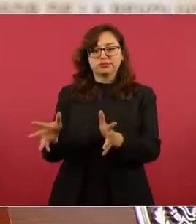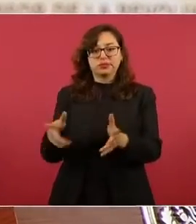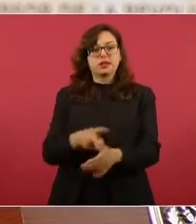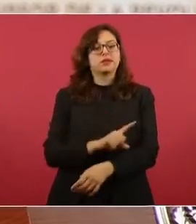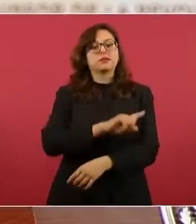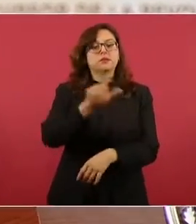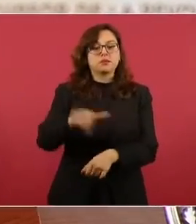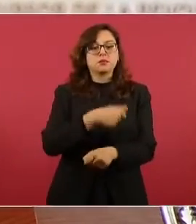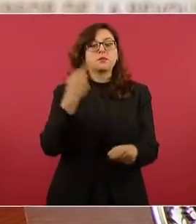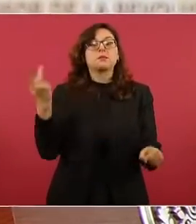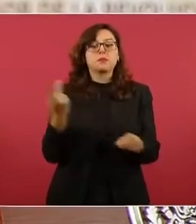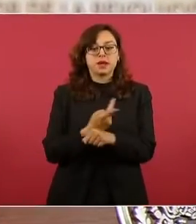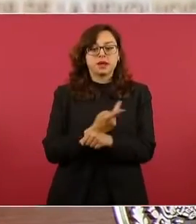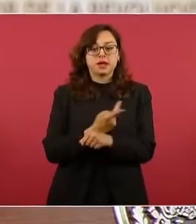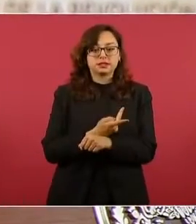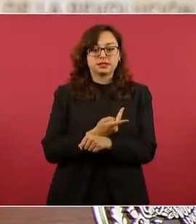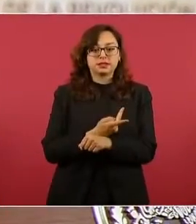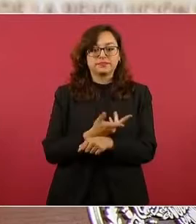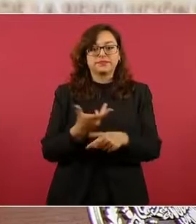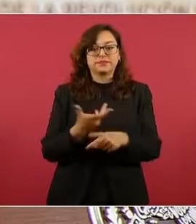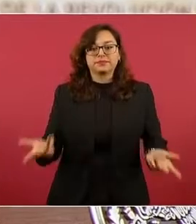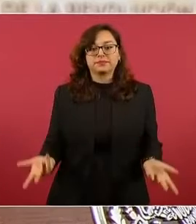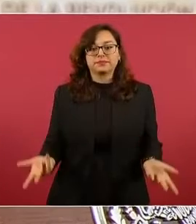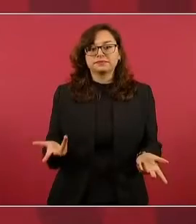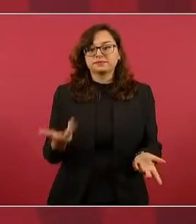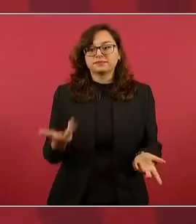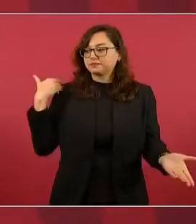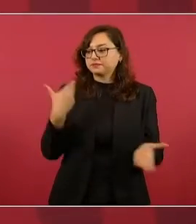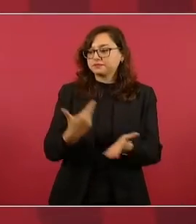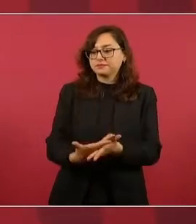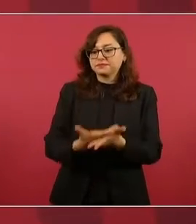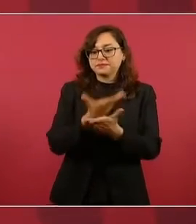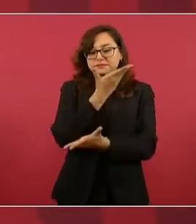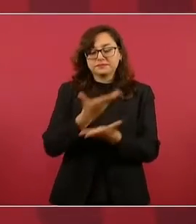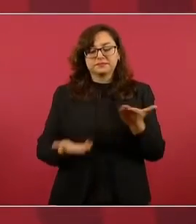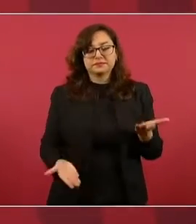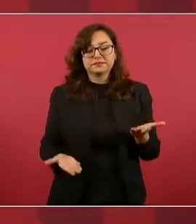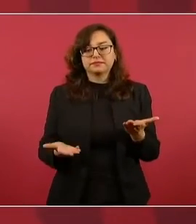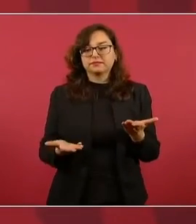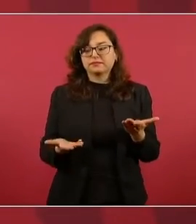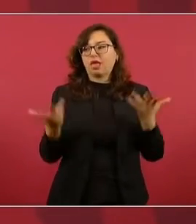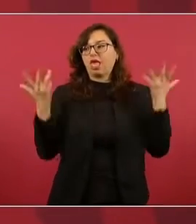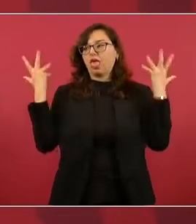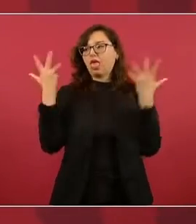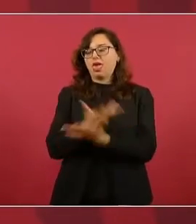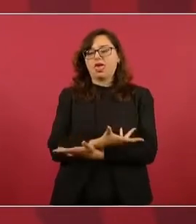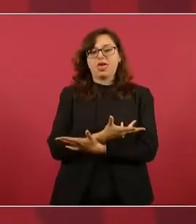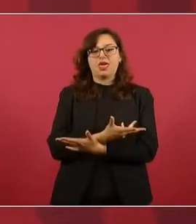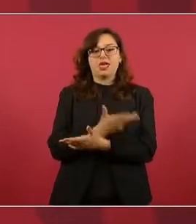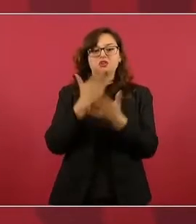causó?, que nos quedamos sin médicos. Y todavía